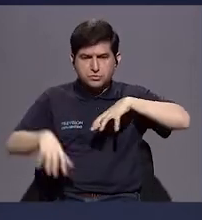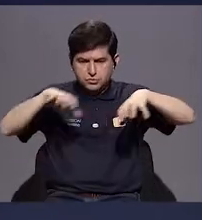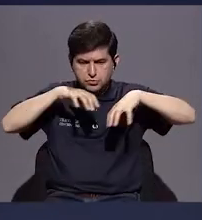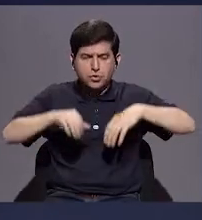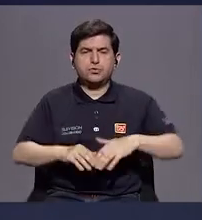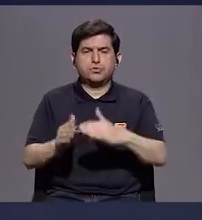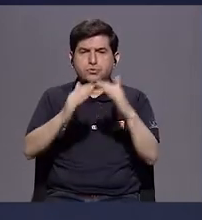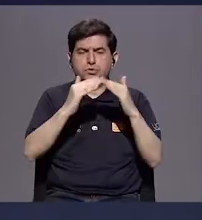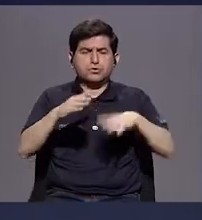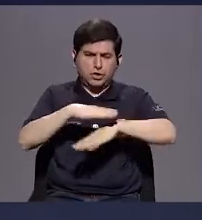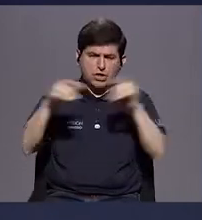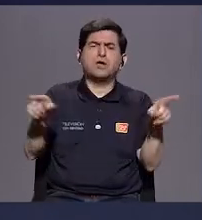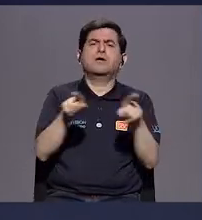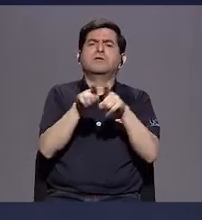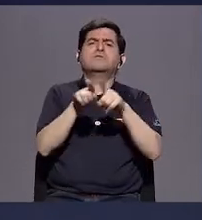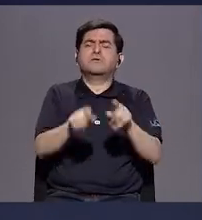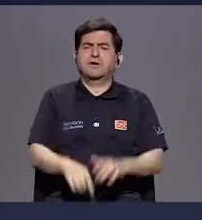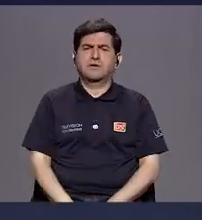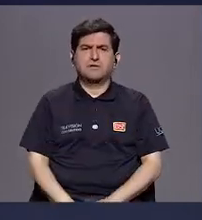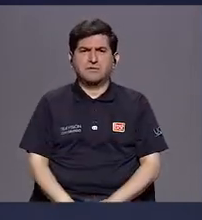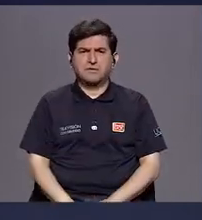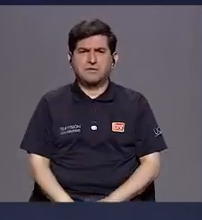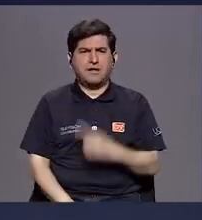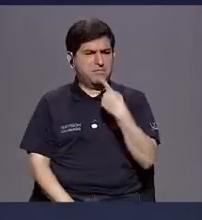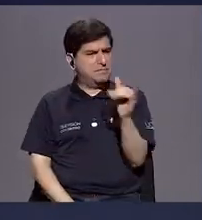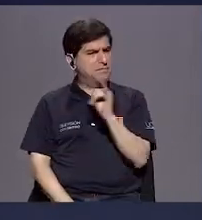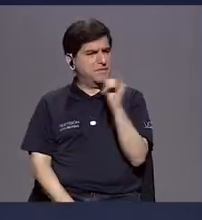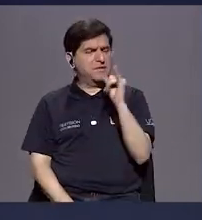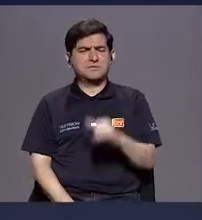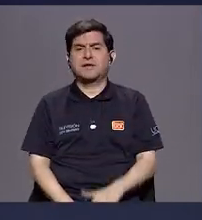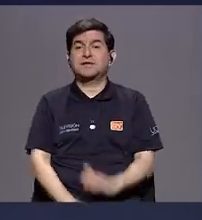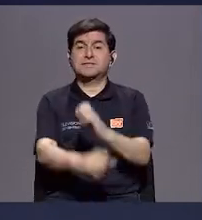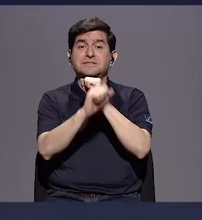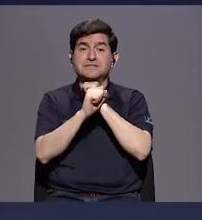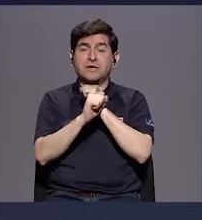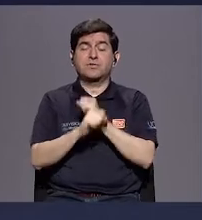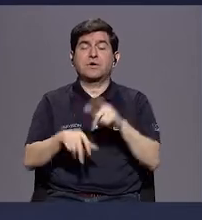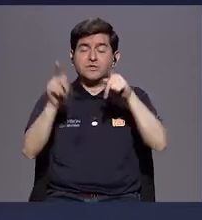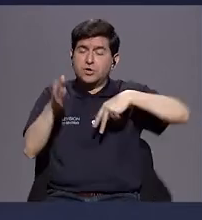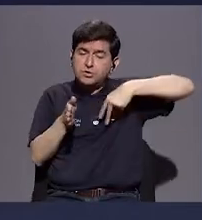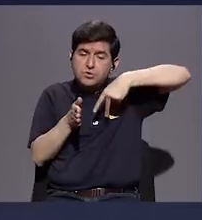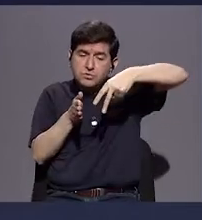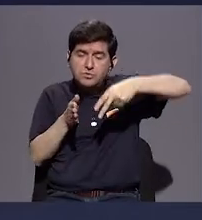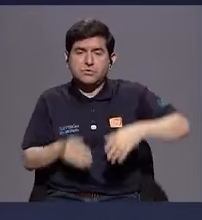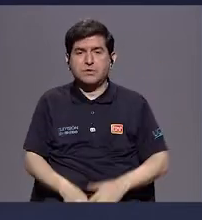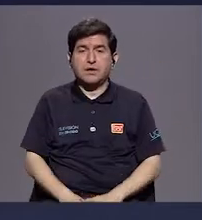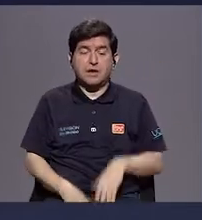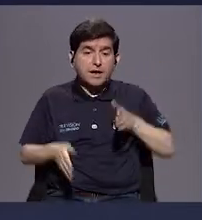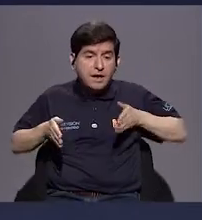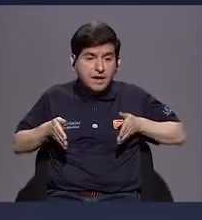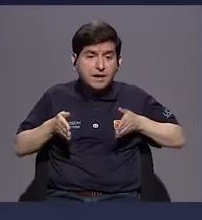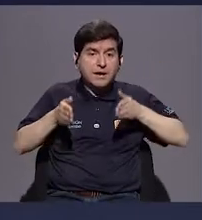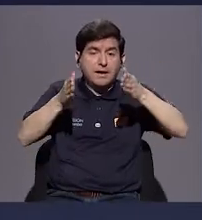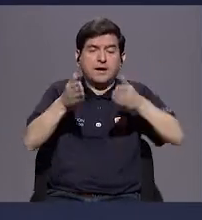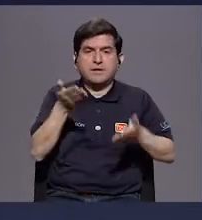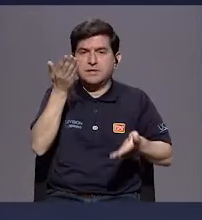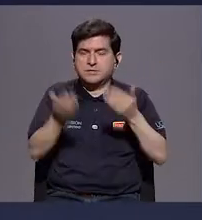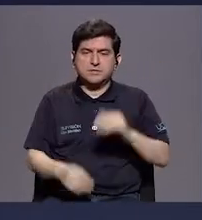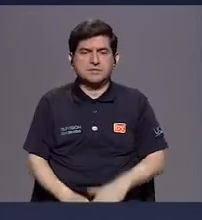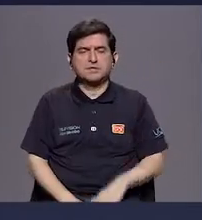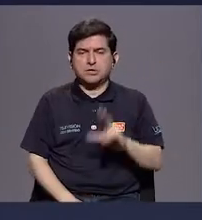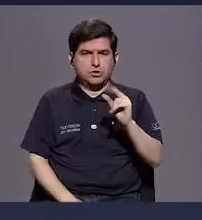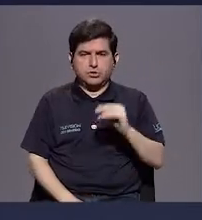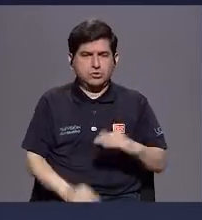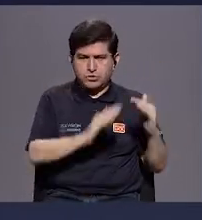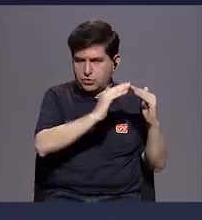ciudades y afuera de ellas. O sea, estamos hablando también de la seguridad del peatón en los caminos vecinales, que no son cuadrantes,